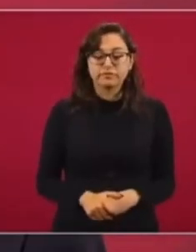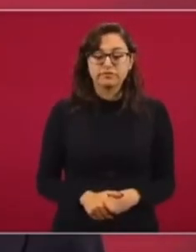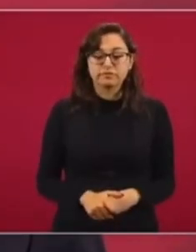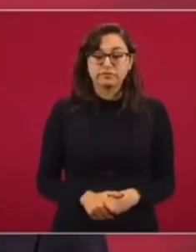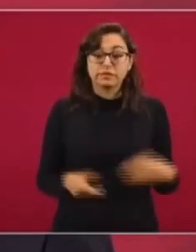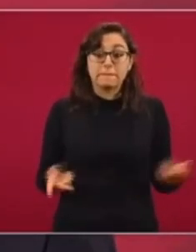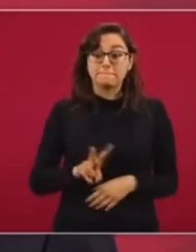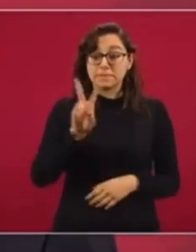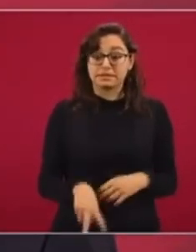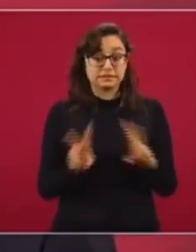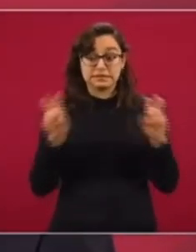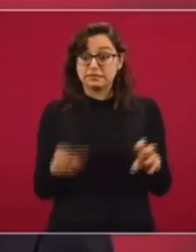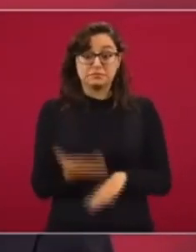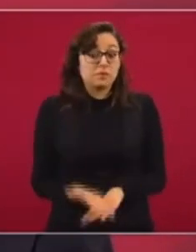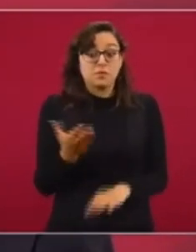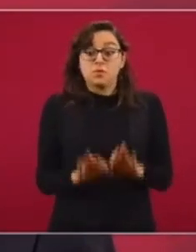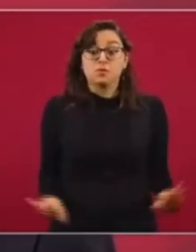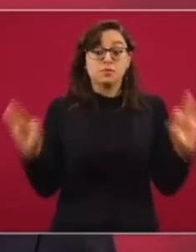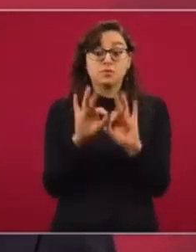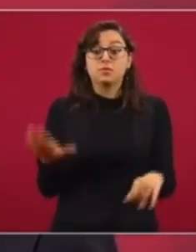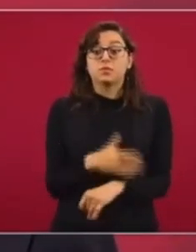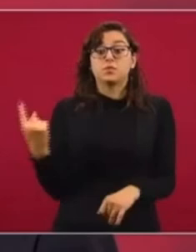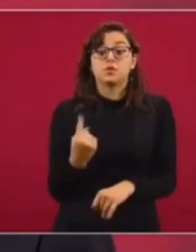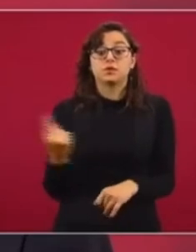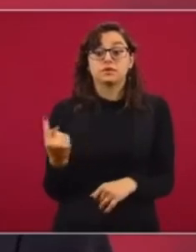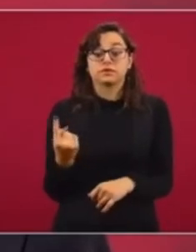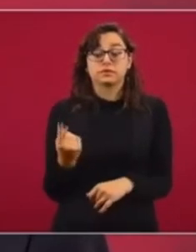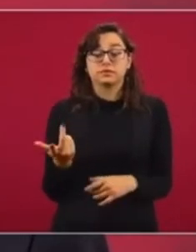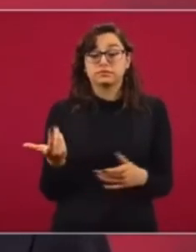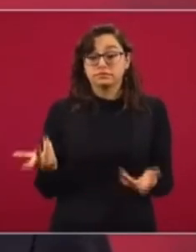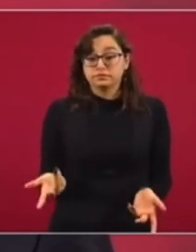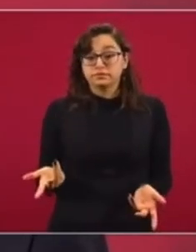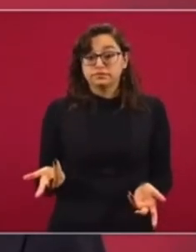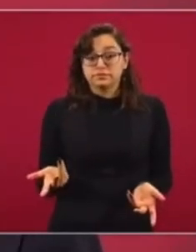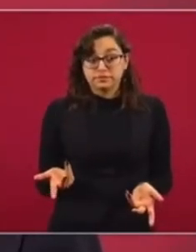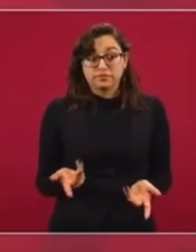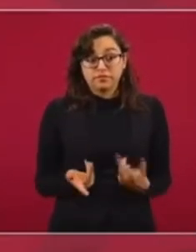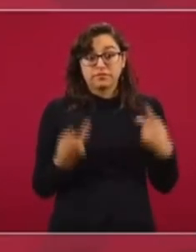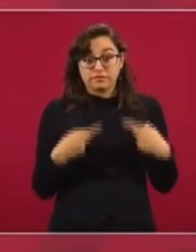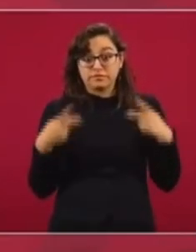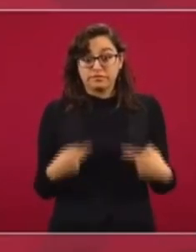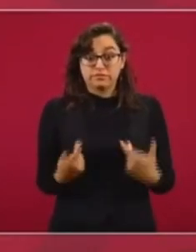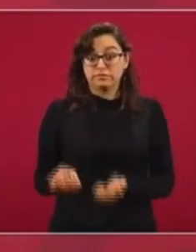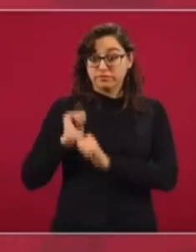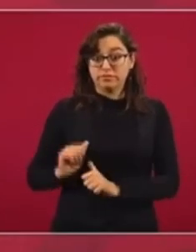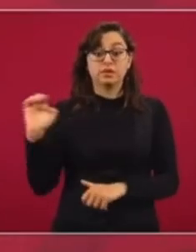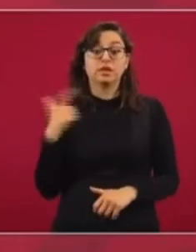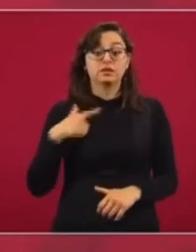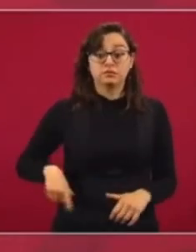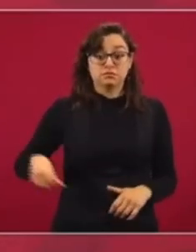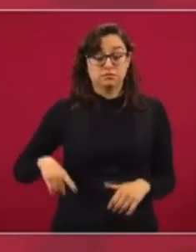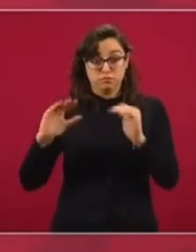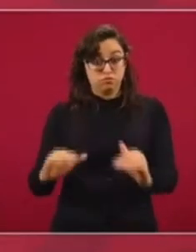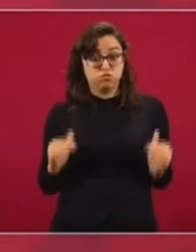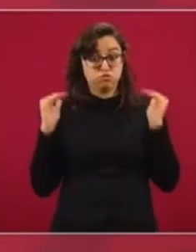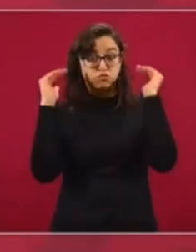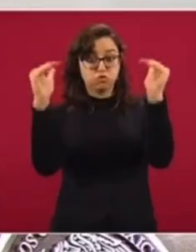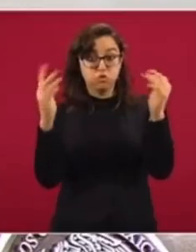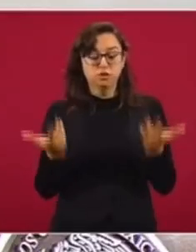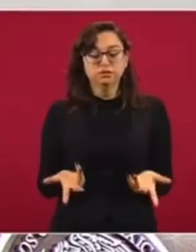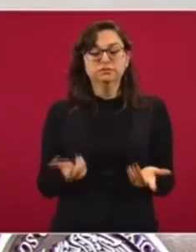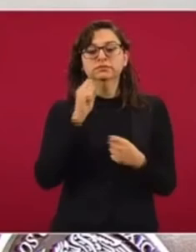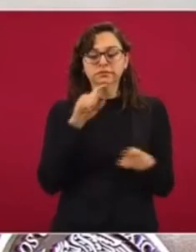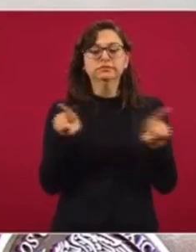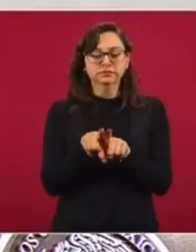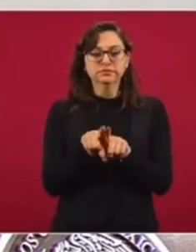relevantes, porque se está implicando a funcionarios del más alto nivel, se